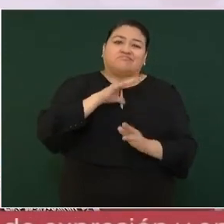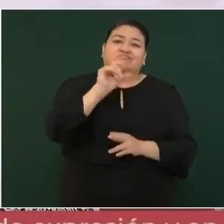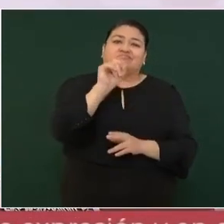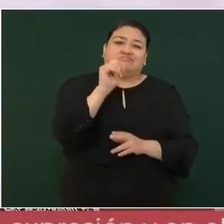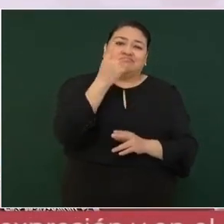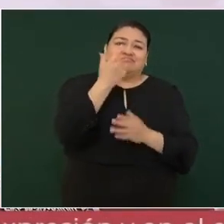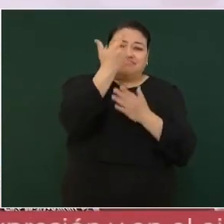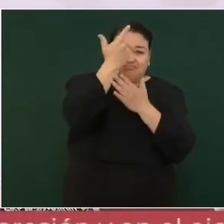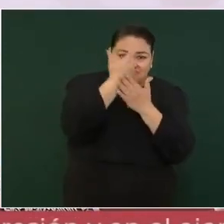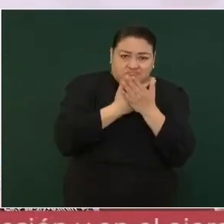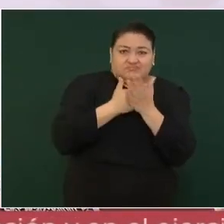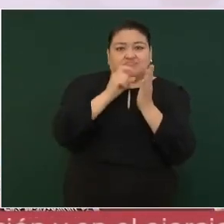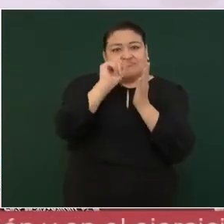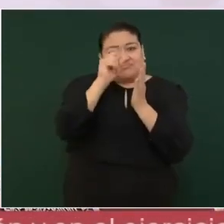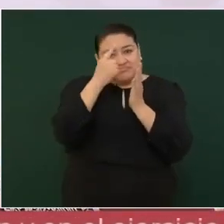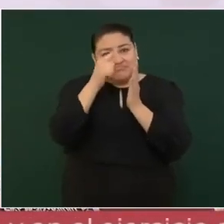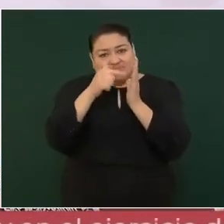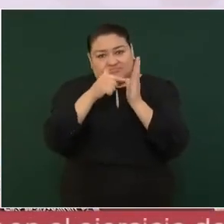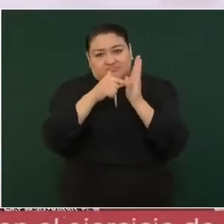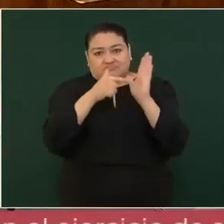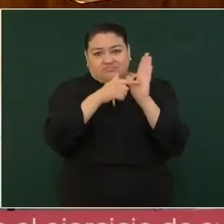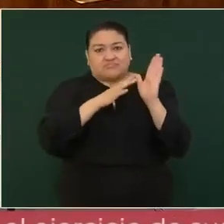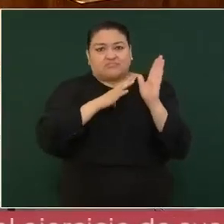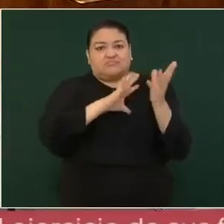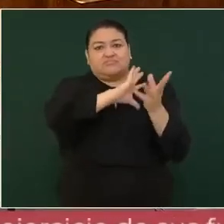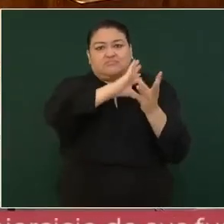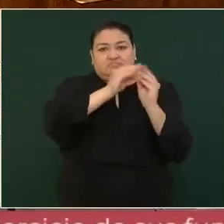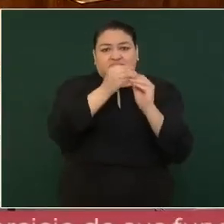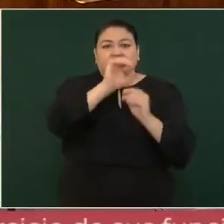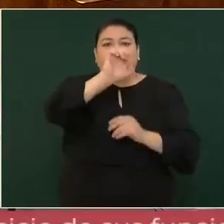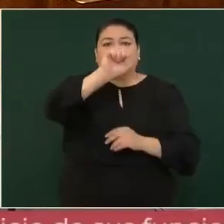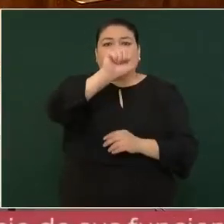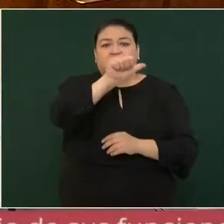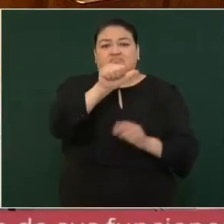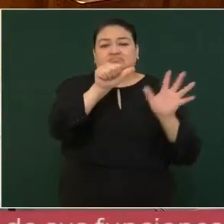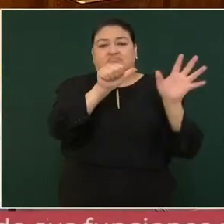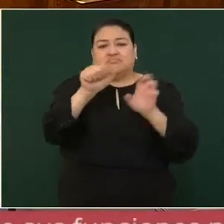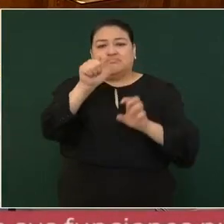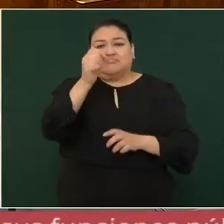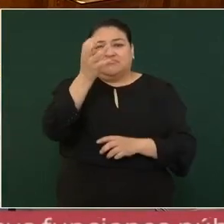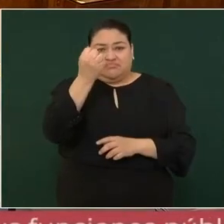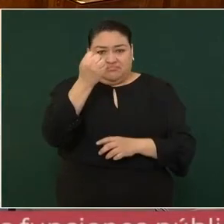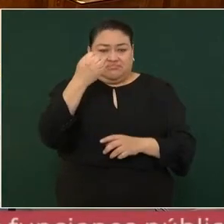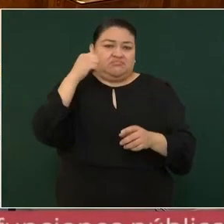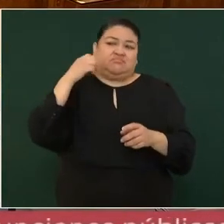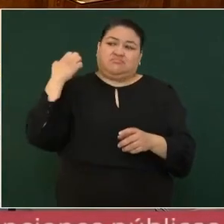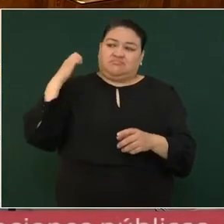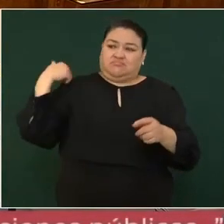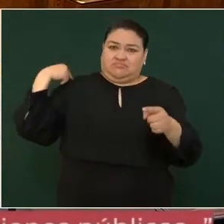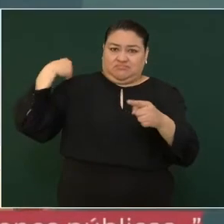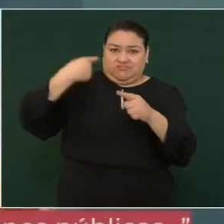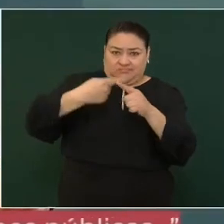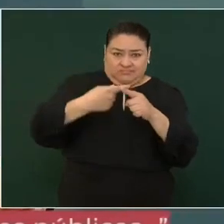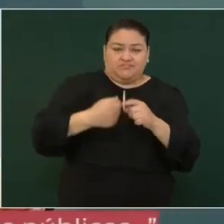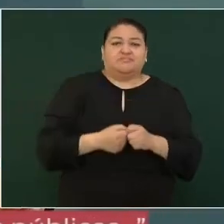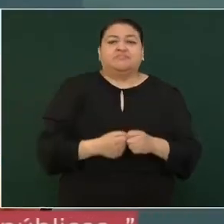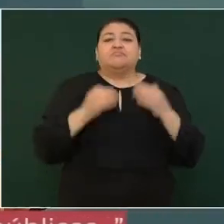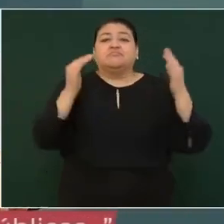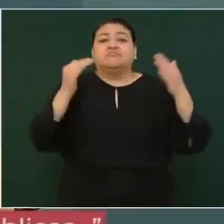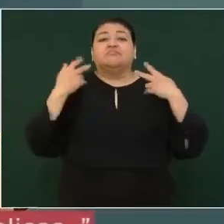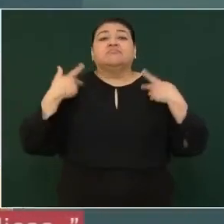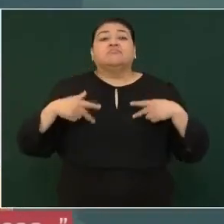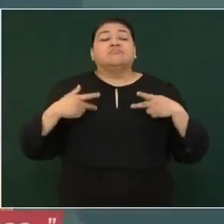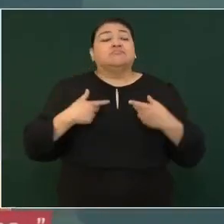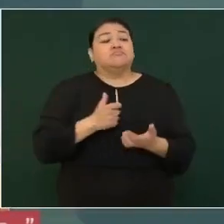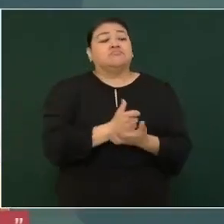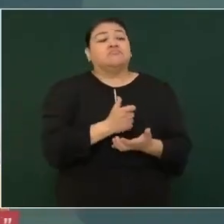lugar, aquí vemos en el acumulado, 629 en lo que va del año. En extorsión,